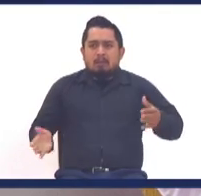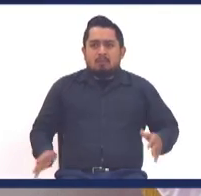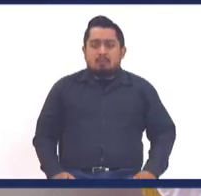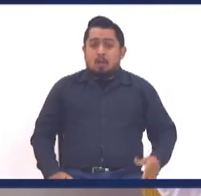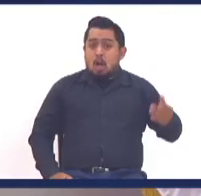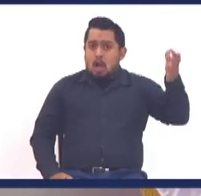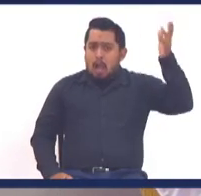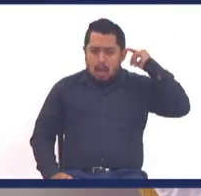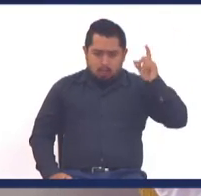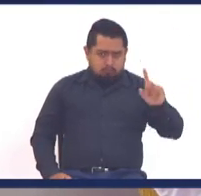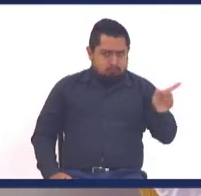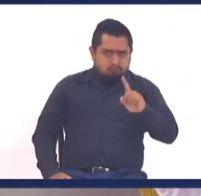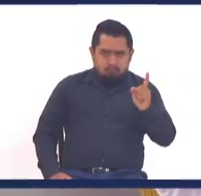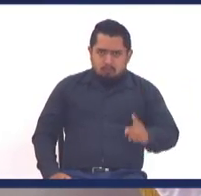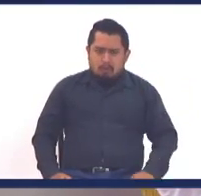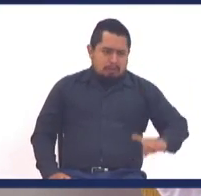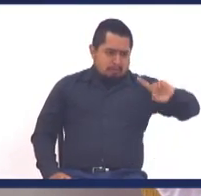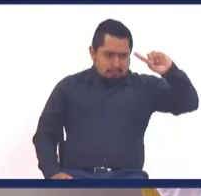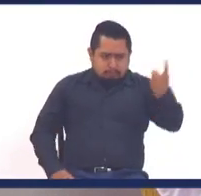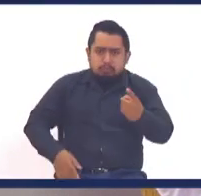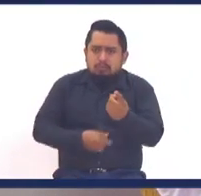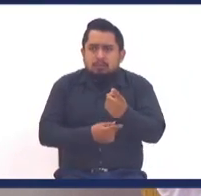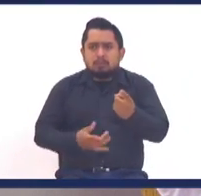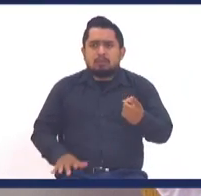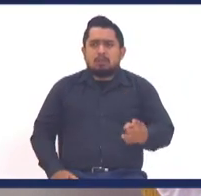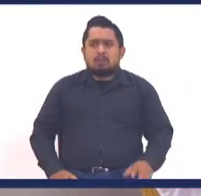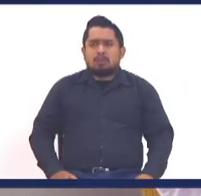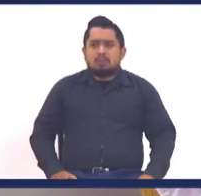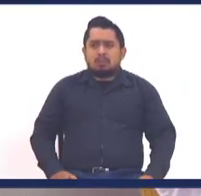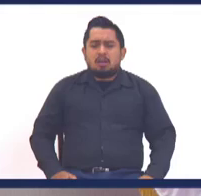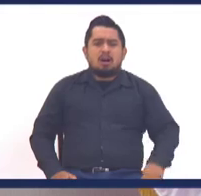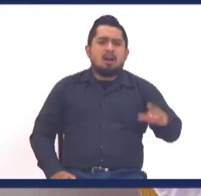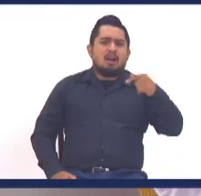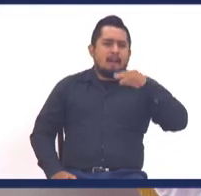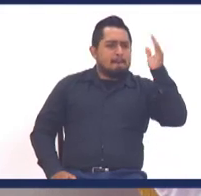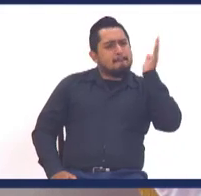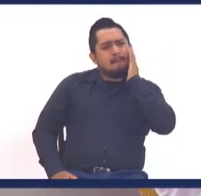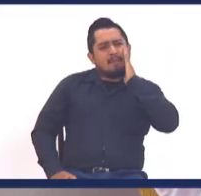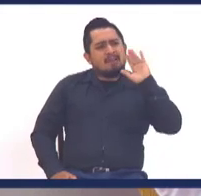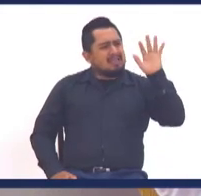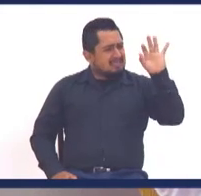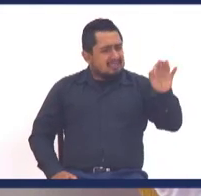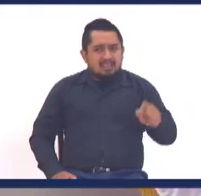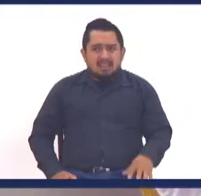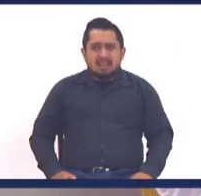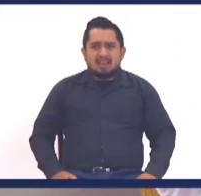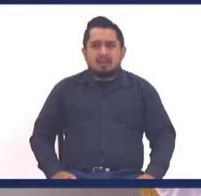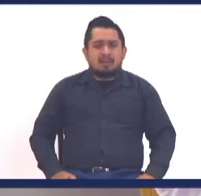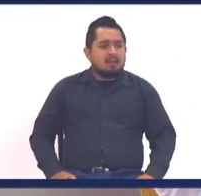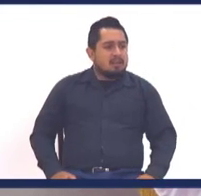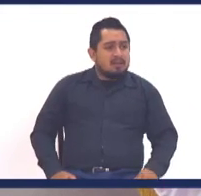antes no nos andaban con cosas hermano, yo siempre bromeado aquí en el púlpito, a ver, ábrele a su mamá y gata, cosa.